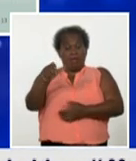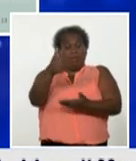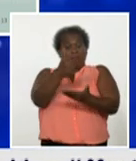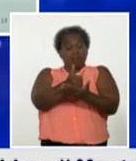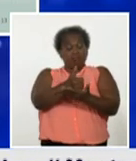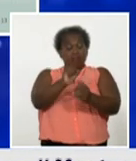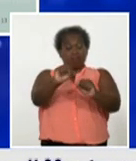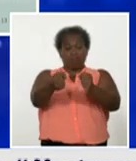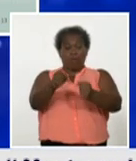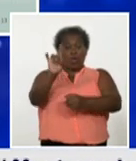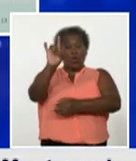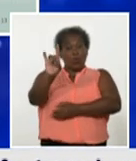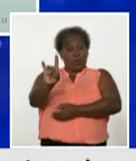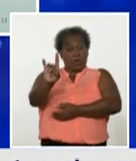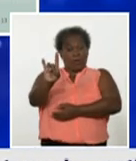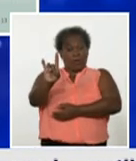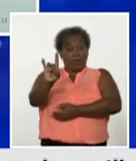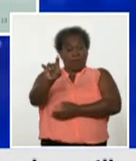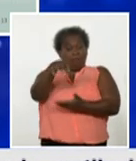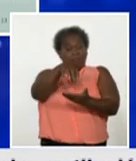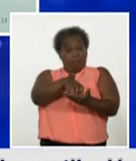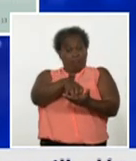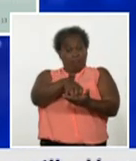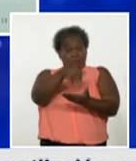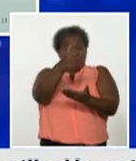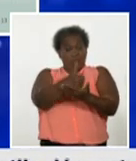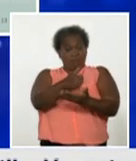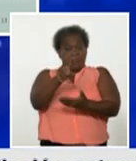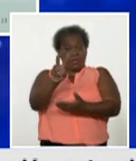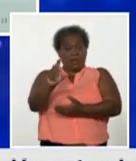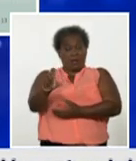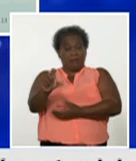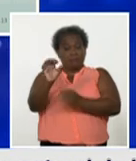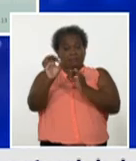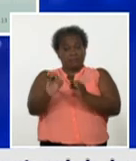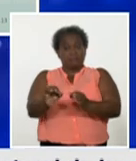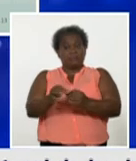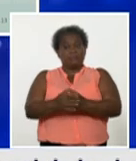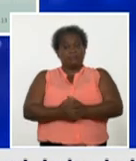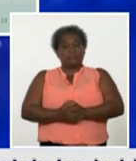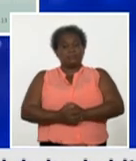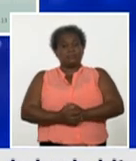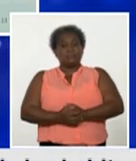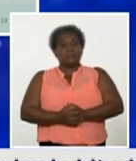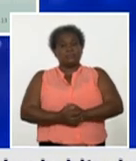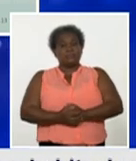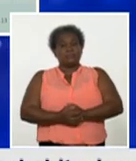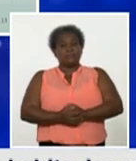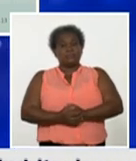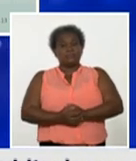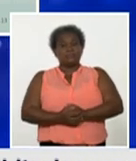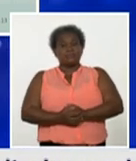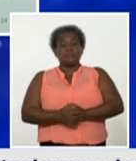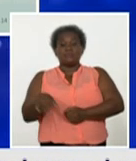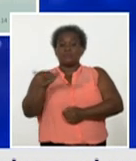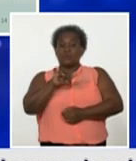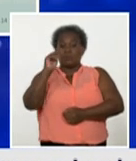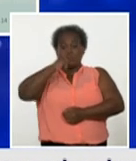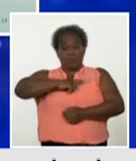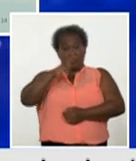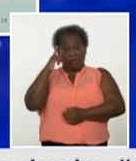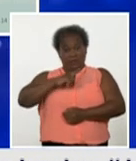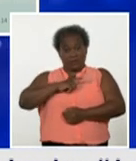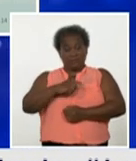nueve casos ayer todos en el municipio de santa clara igual que ciego de ávila